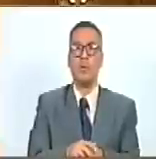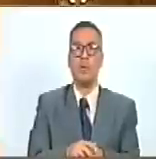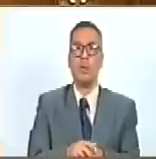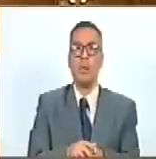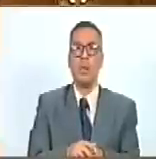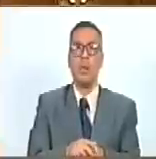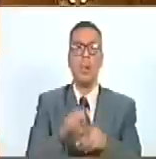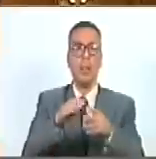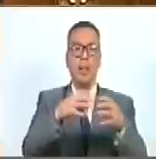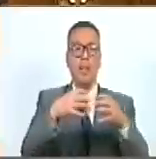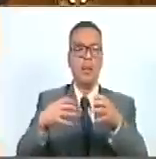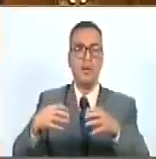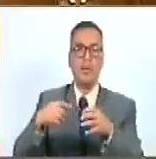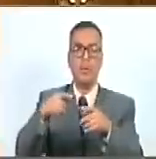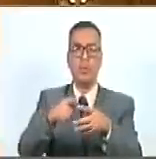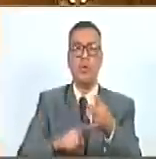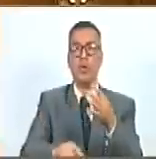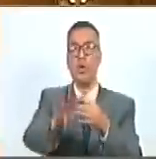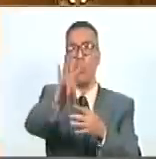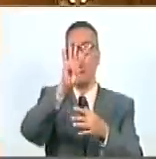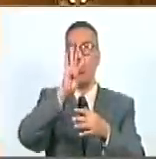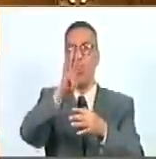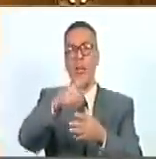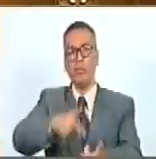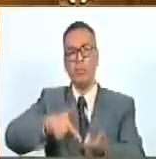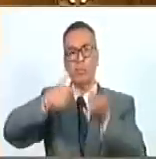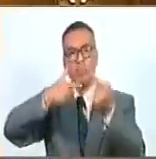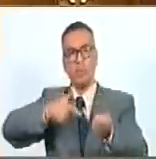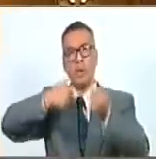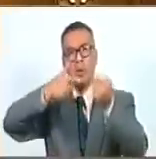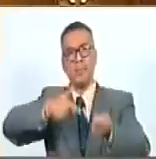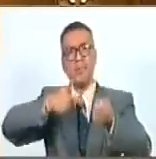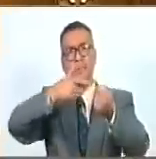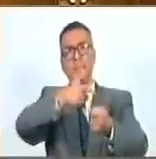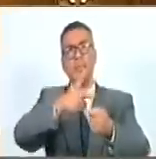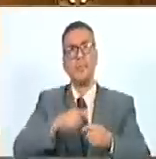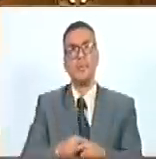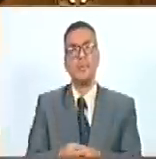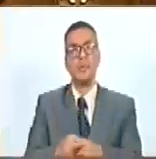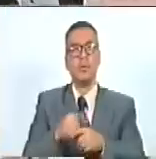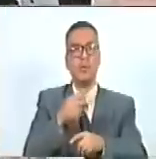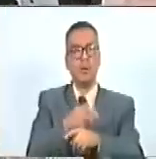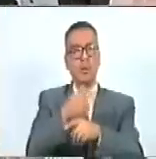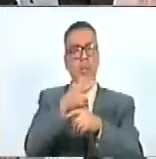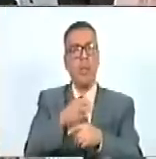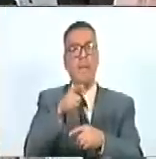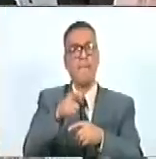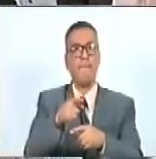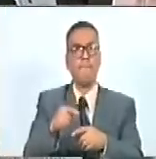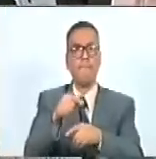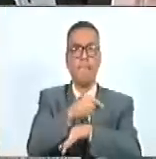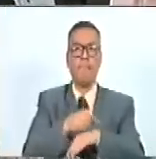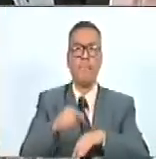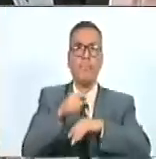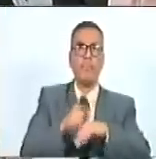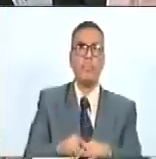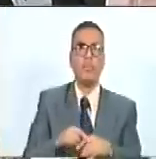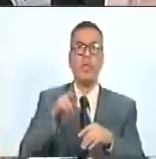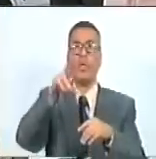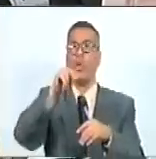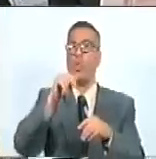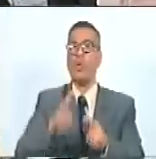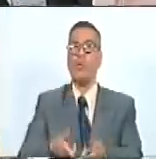la refriera del combate recibe cuatro disparos que lo diezman y no